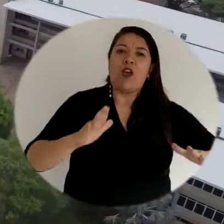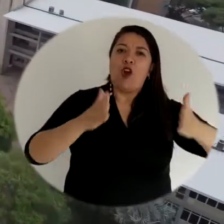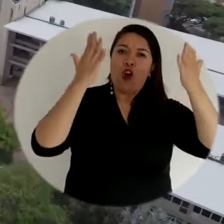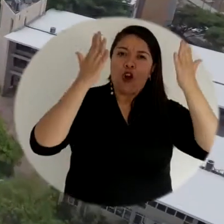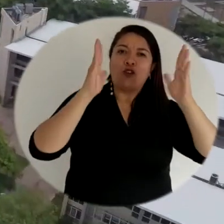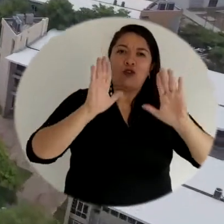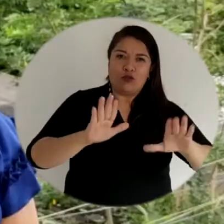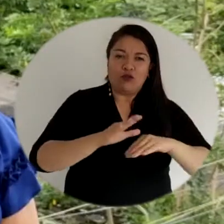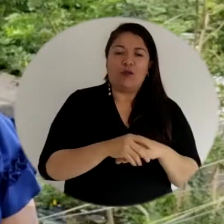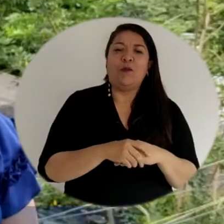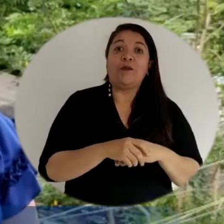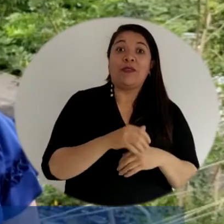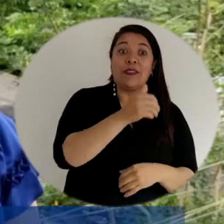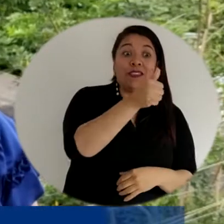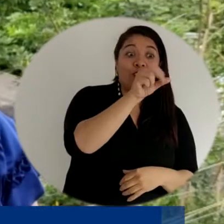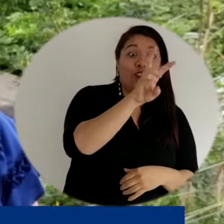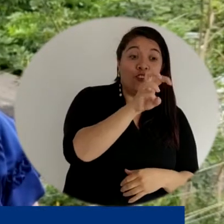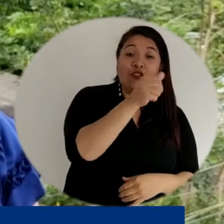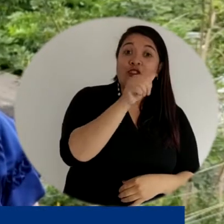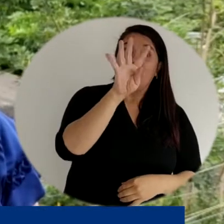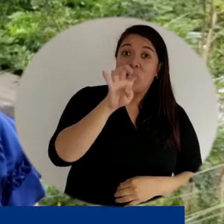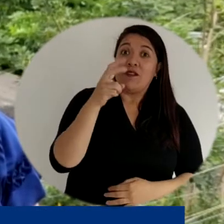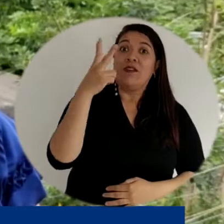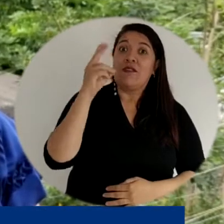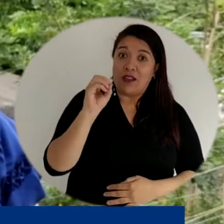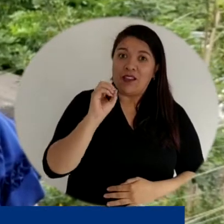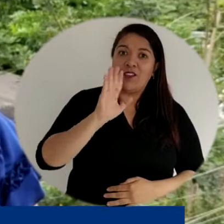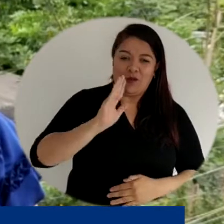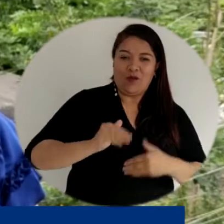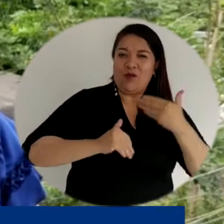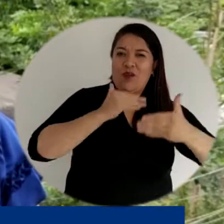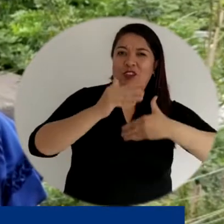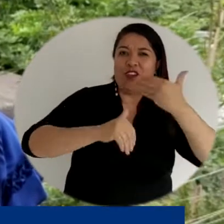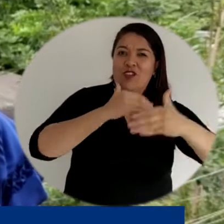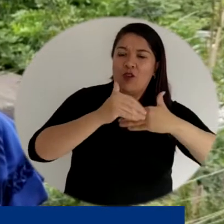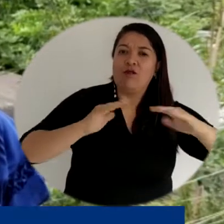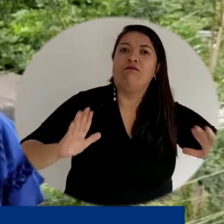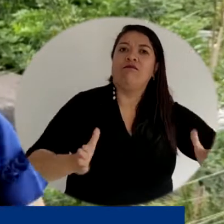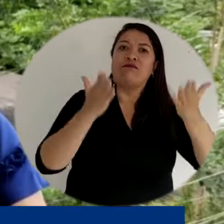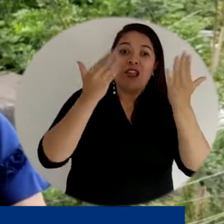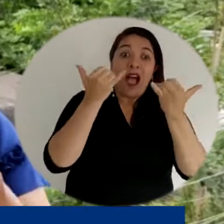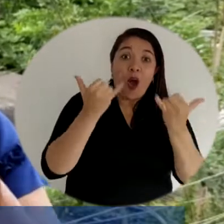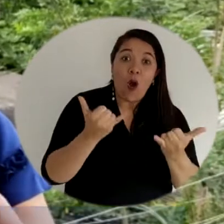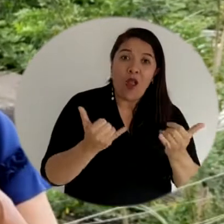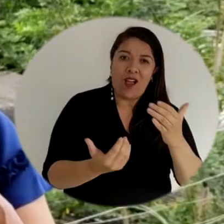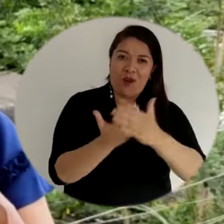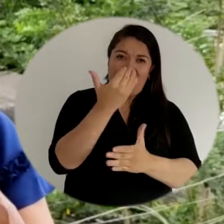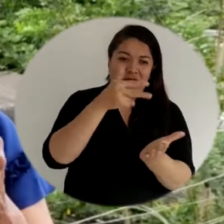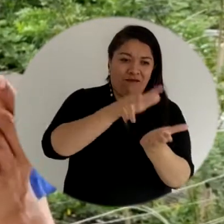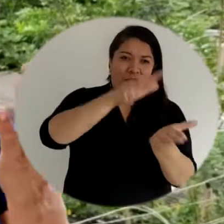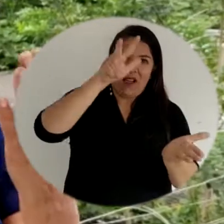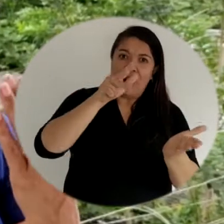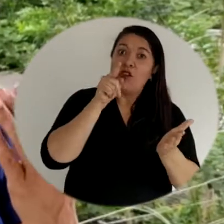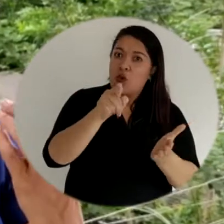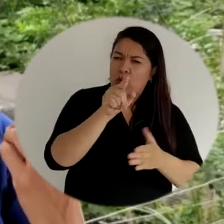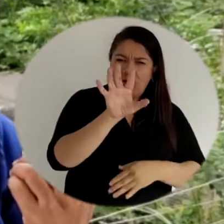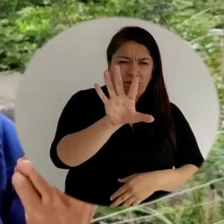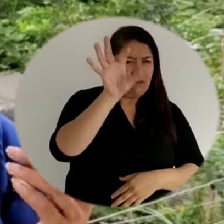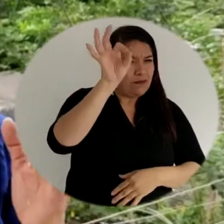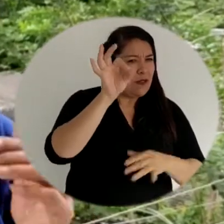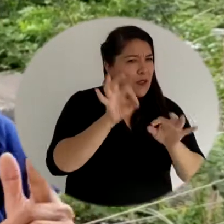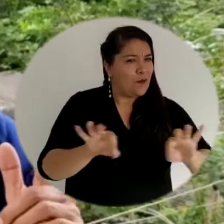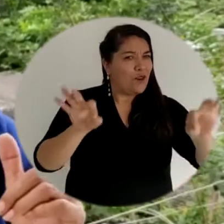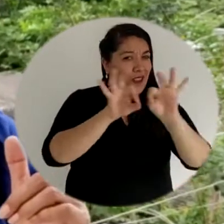Este 18, 19 y 20 de noviembre estamos en el proceso de renovación de nuestra acreditación. Y tú has sido parte fundamental. Ven,